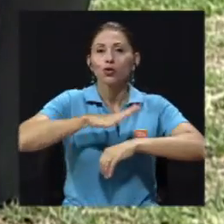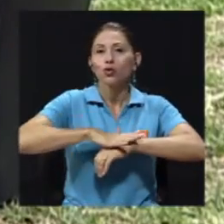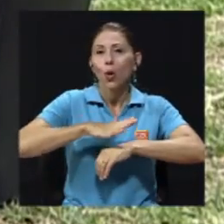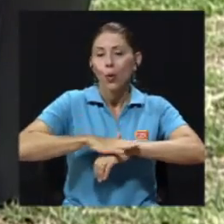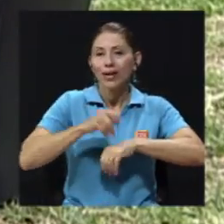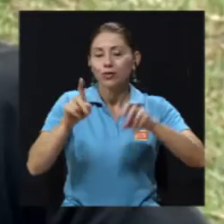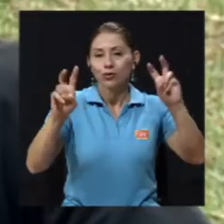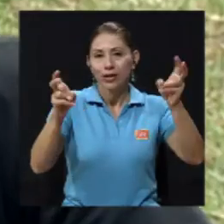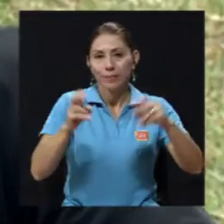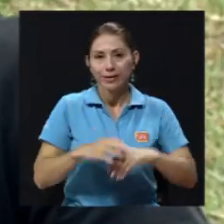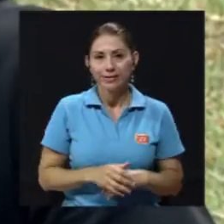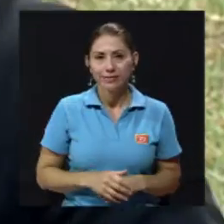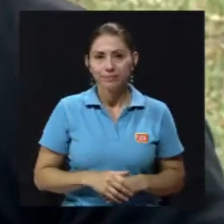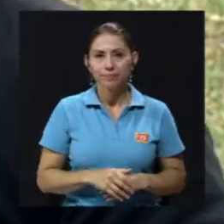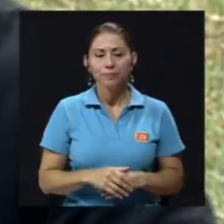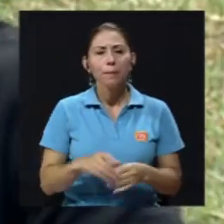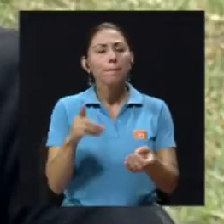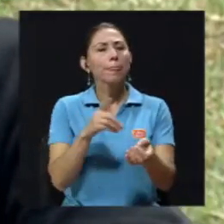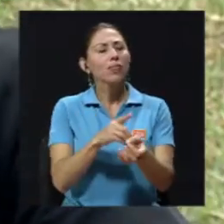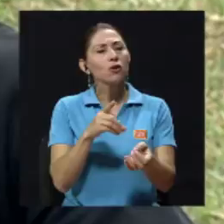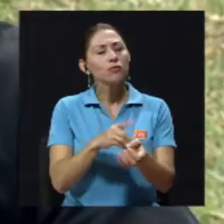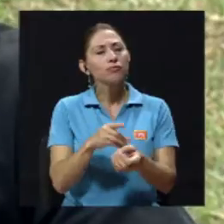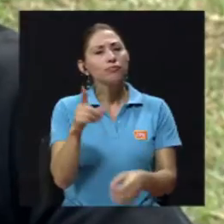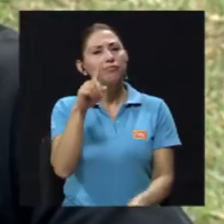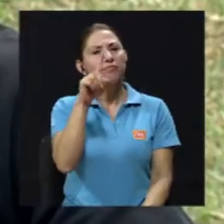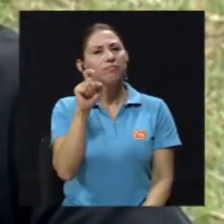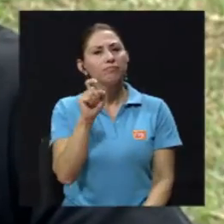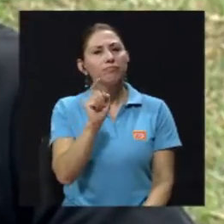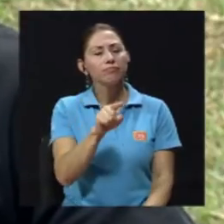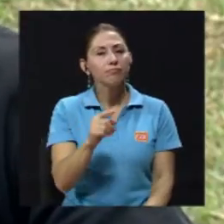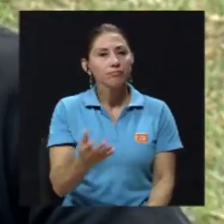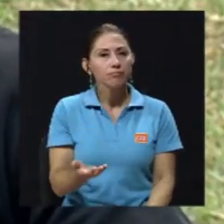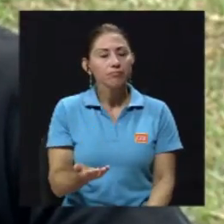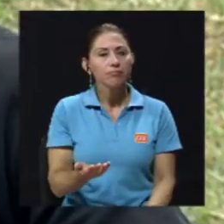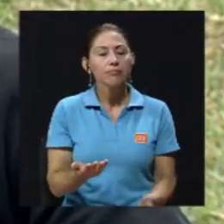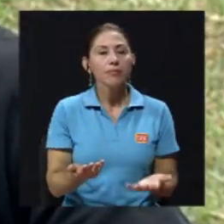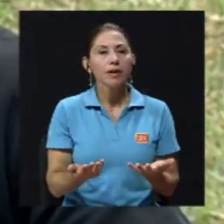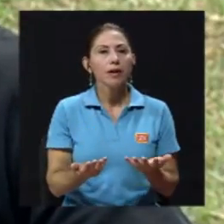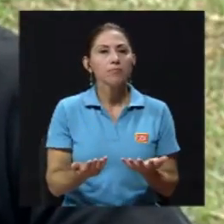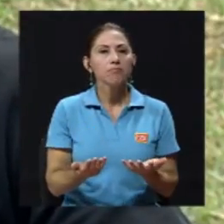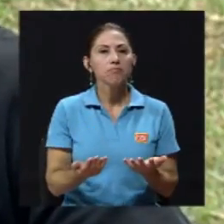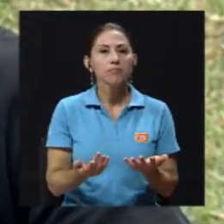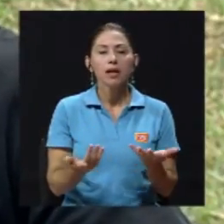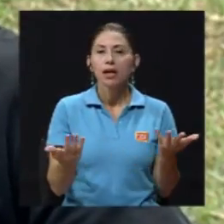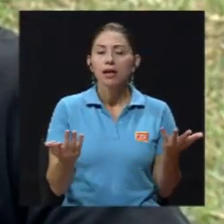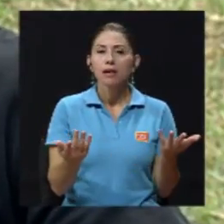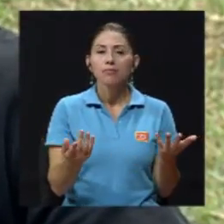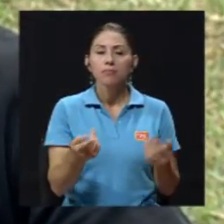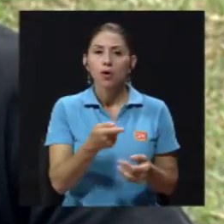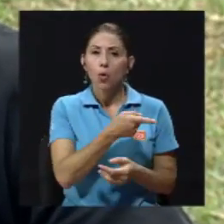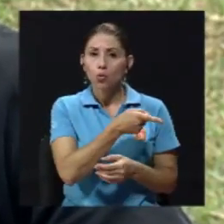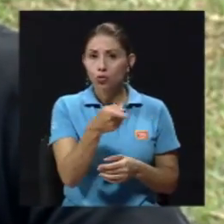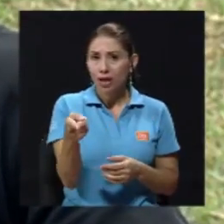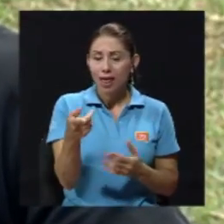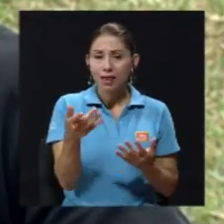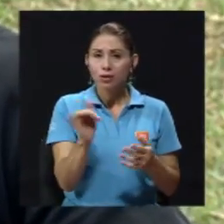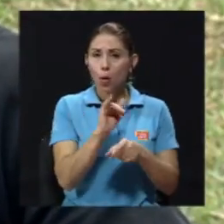acerca de estos temas. Doctora, quería preguntarle, ¿cuáles son las consultas que mayormente ustedes